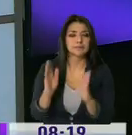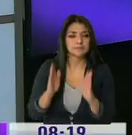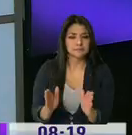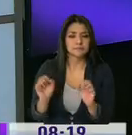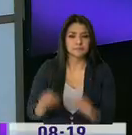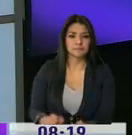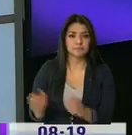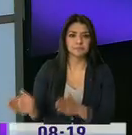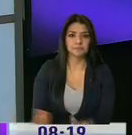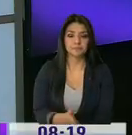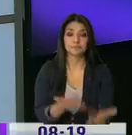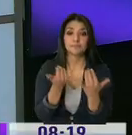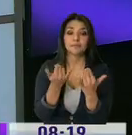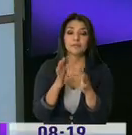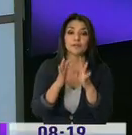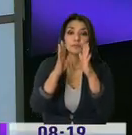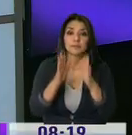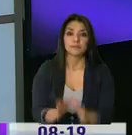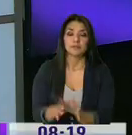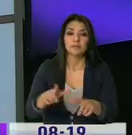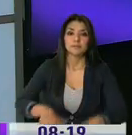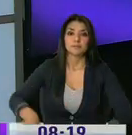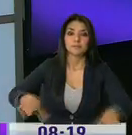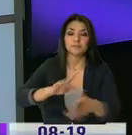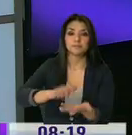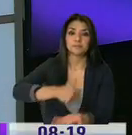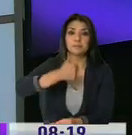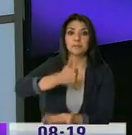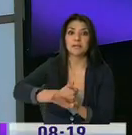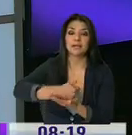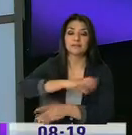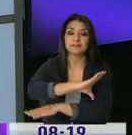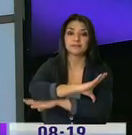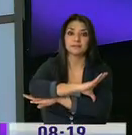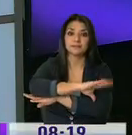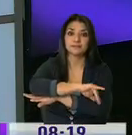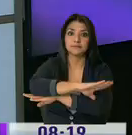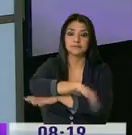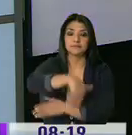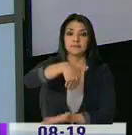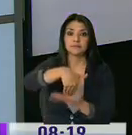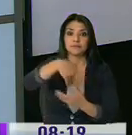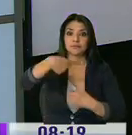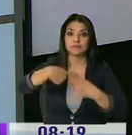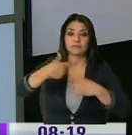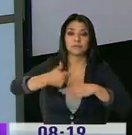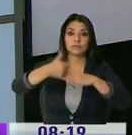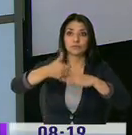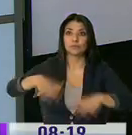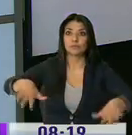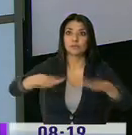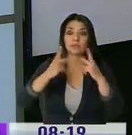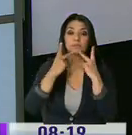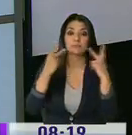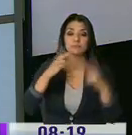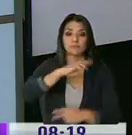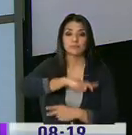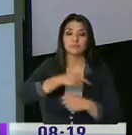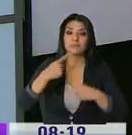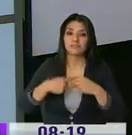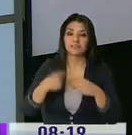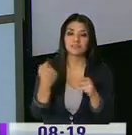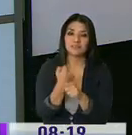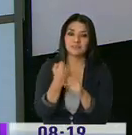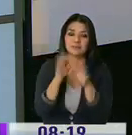Andrea Orbe se encuentra en la Plaza Grande, en el centro de la capital, donde las autoridades del espacio público del municipio realizan